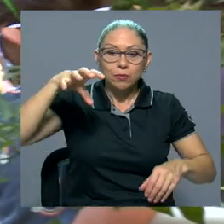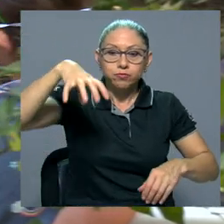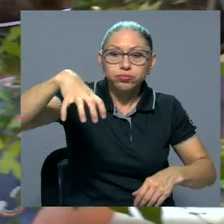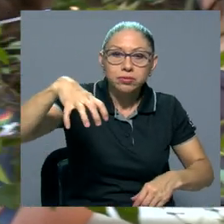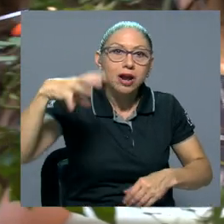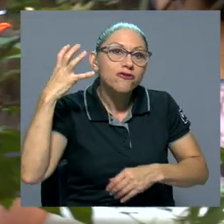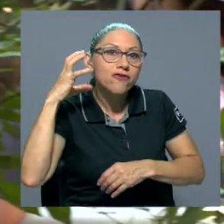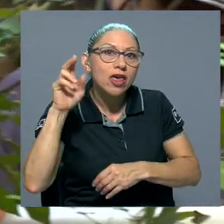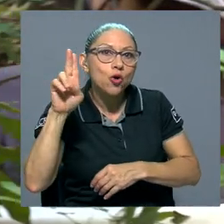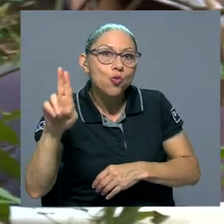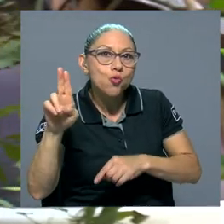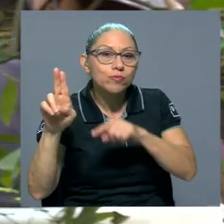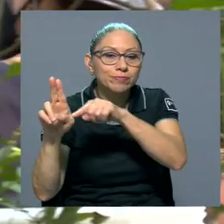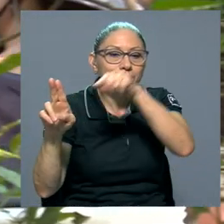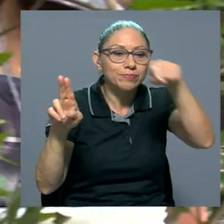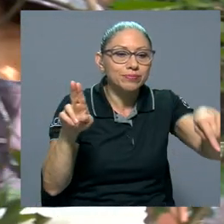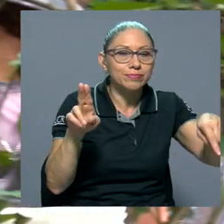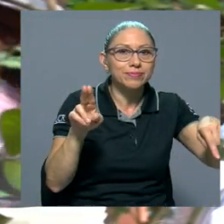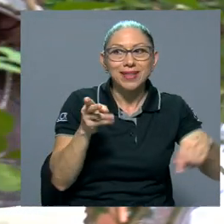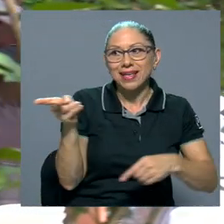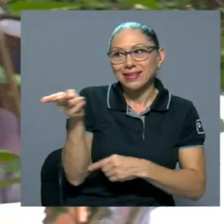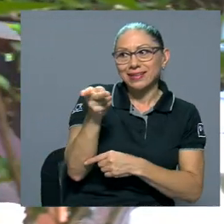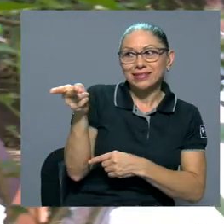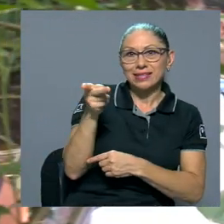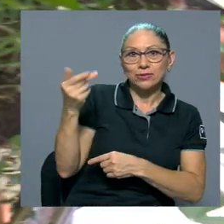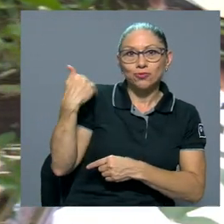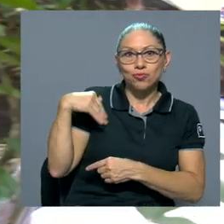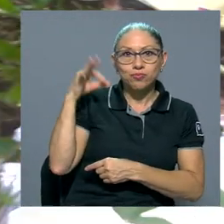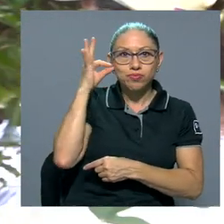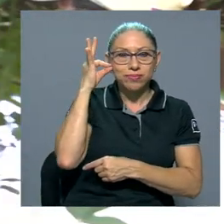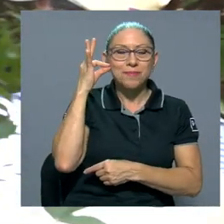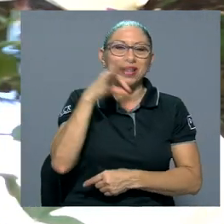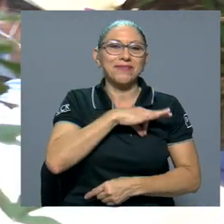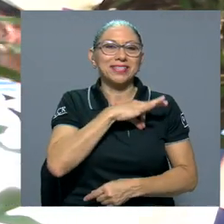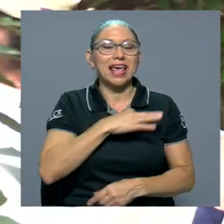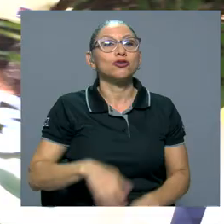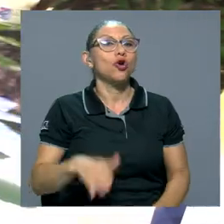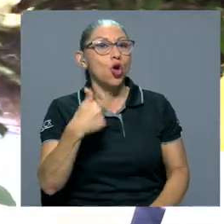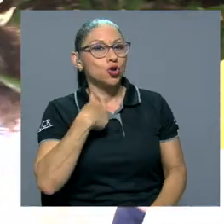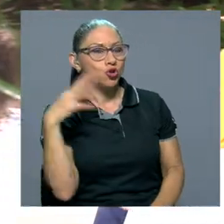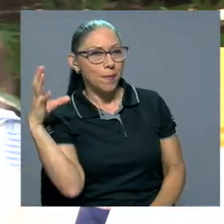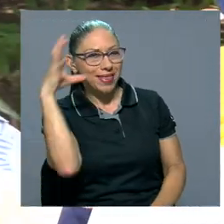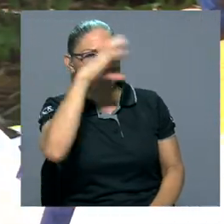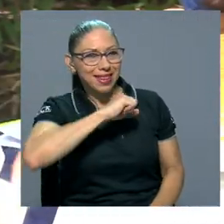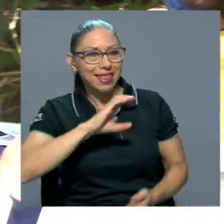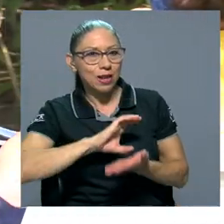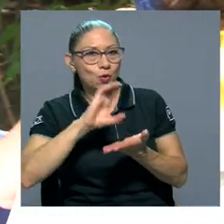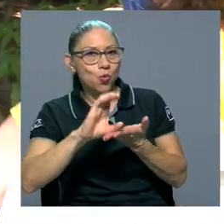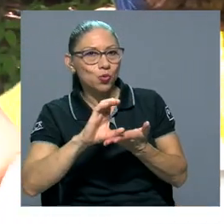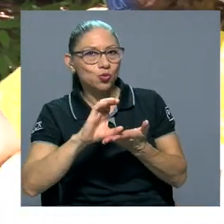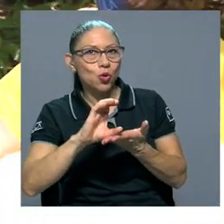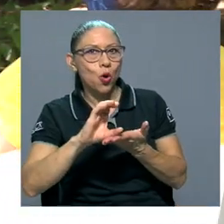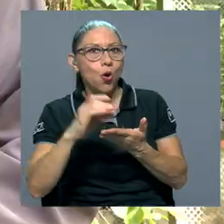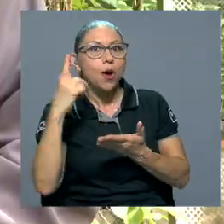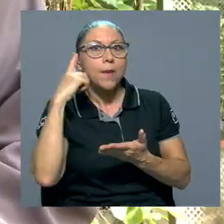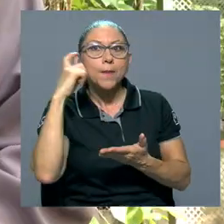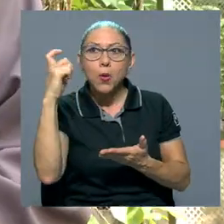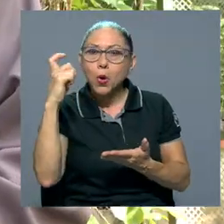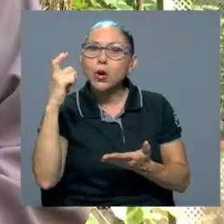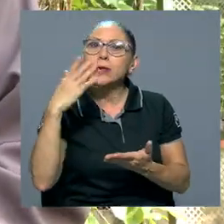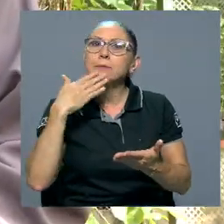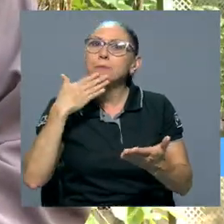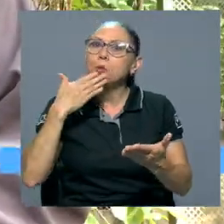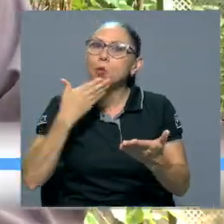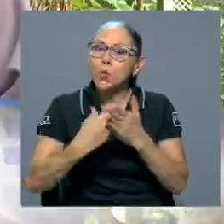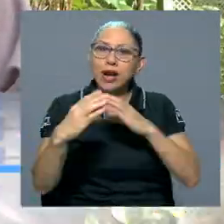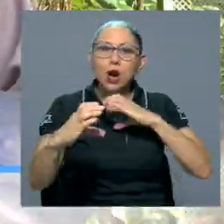Don Javier Ureña y Doña Lisi Orlich han sido dos de los beneficiados. Me enteré del curso por la muy buena